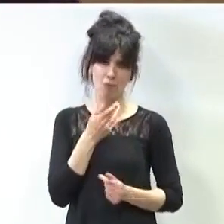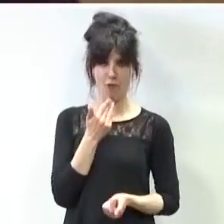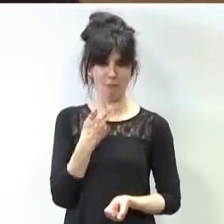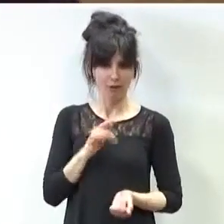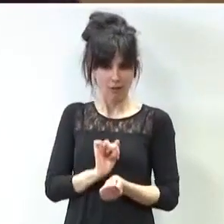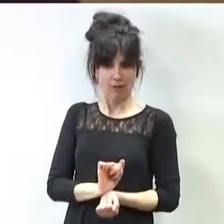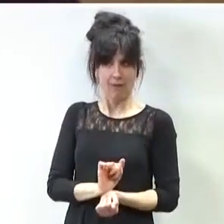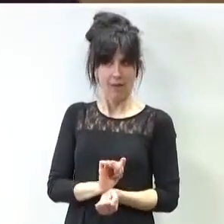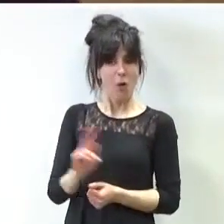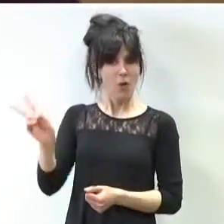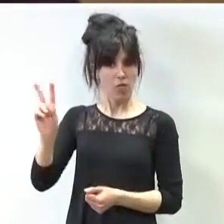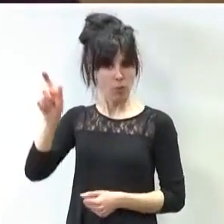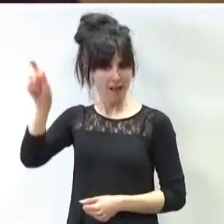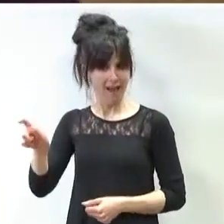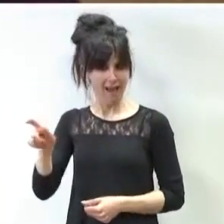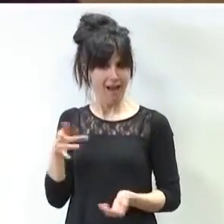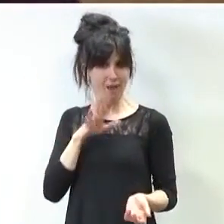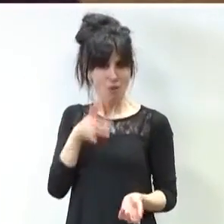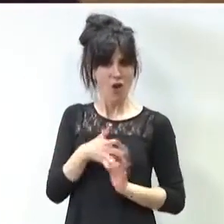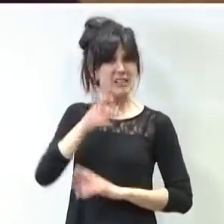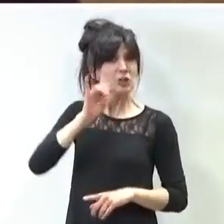en Venezuela porque no sabemos qué cosas.